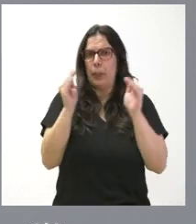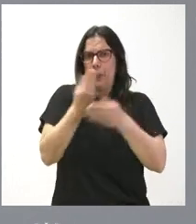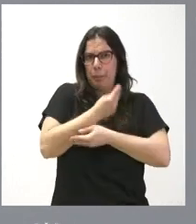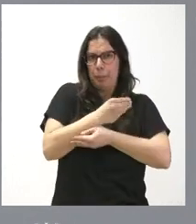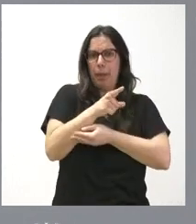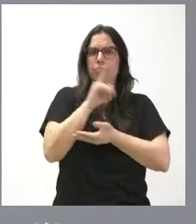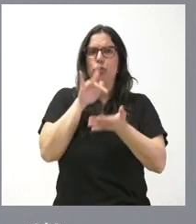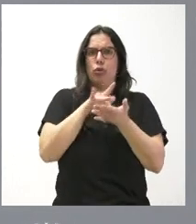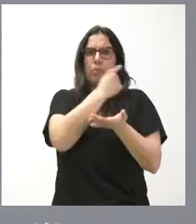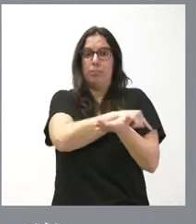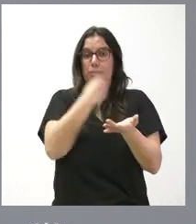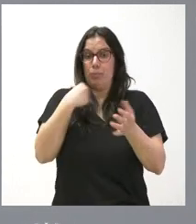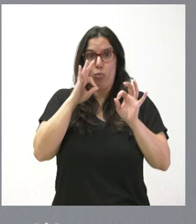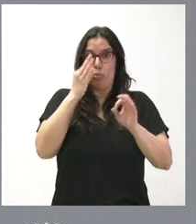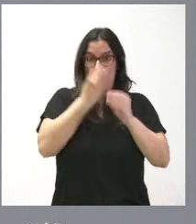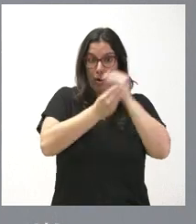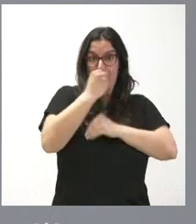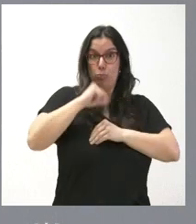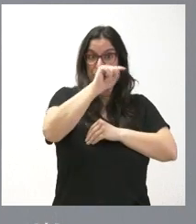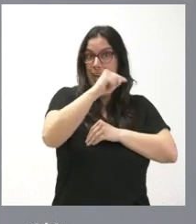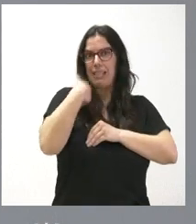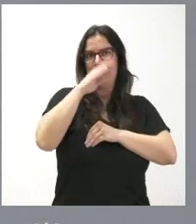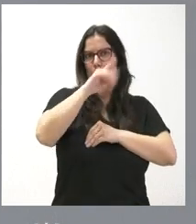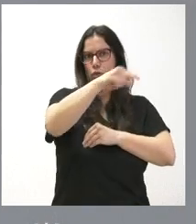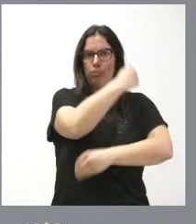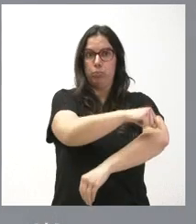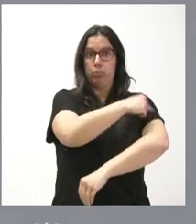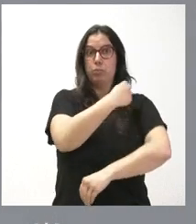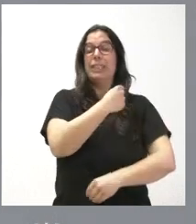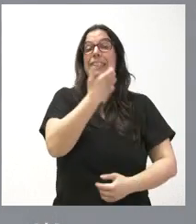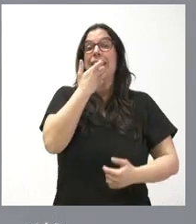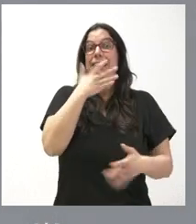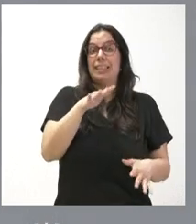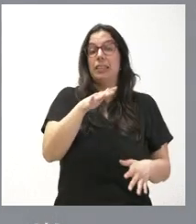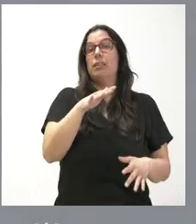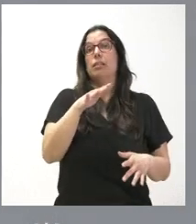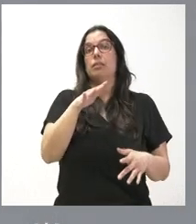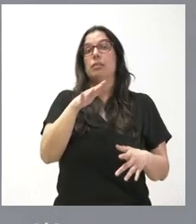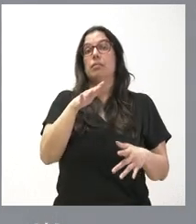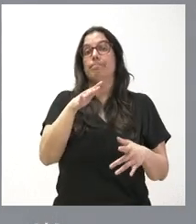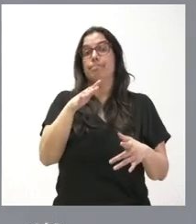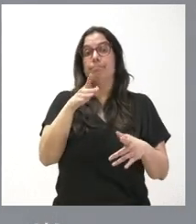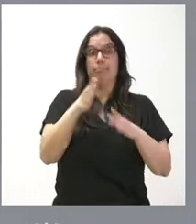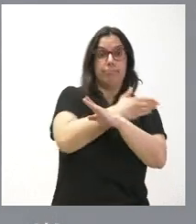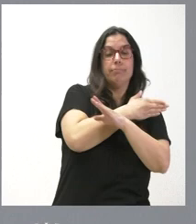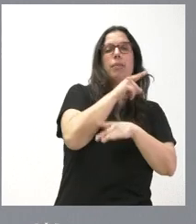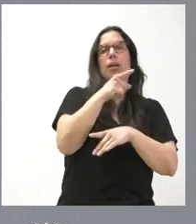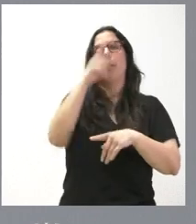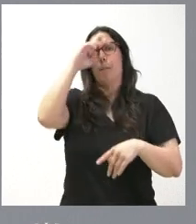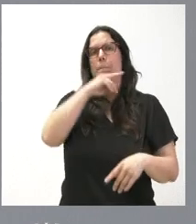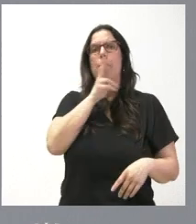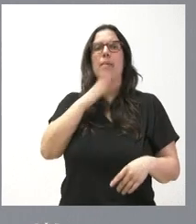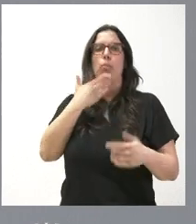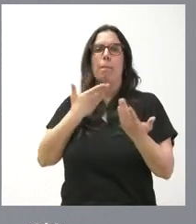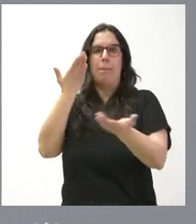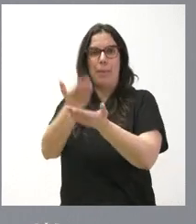aplica en los hospitales donde nacen los recién nacidos y, si no fuera este el caso, los padres y madres podrán solicitar la aplicación de